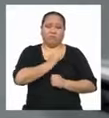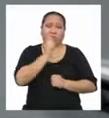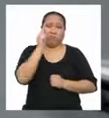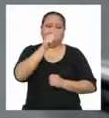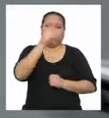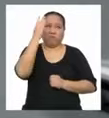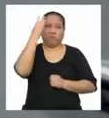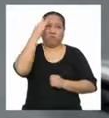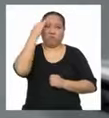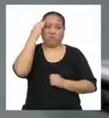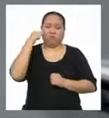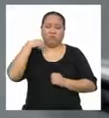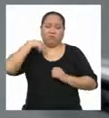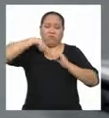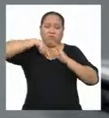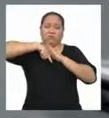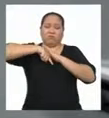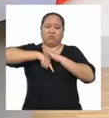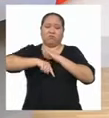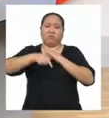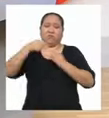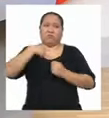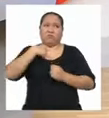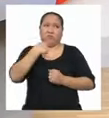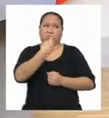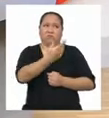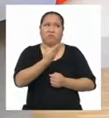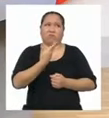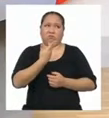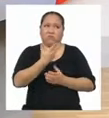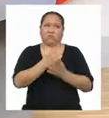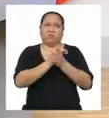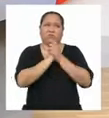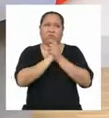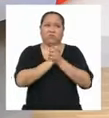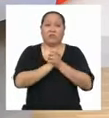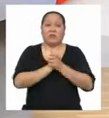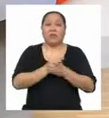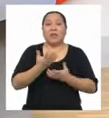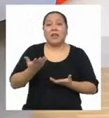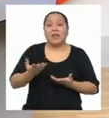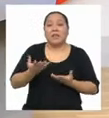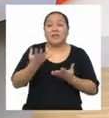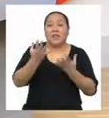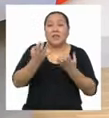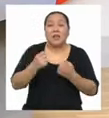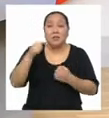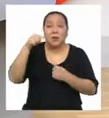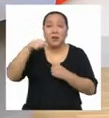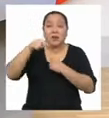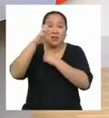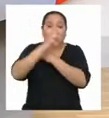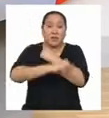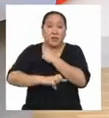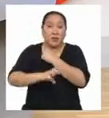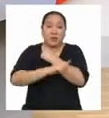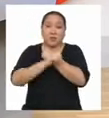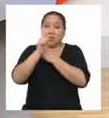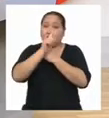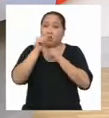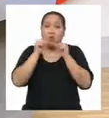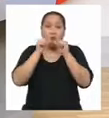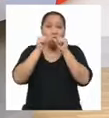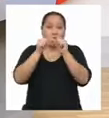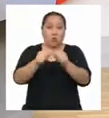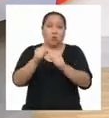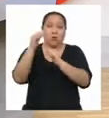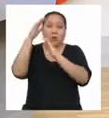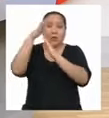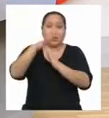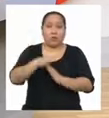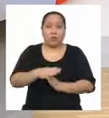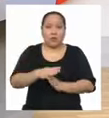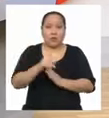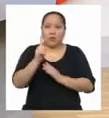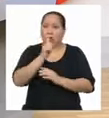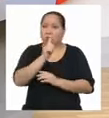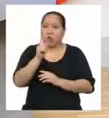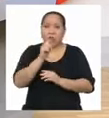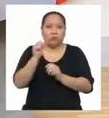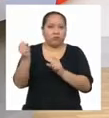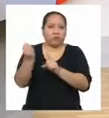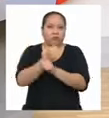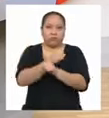sabes Que en el fondo Soy tu amigo Si queremos queremos Que nuestro país Deje de discriminar Y ser agresivo